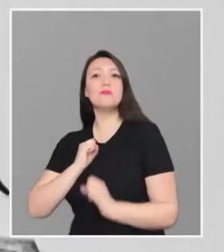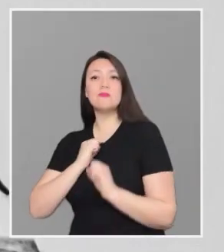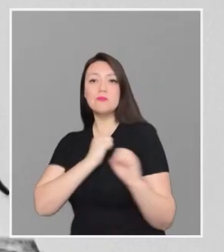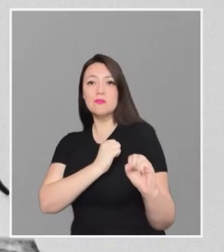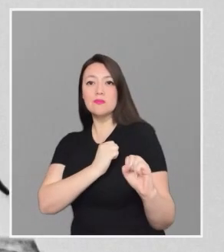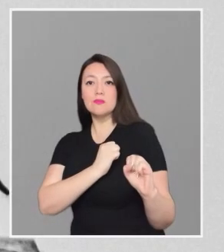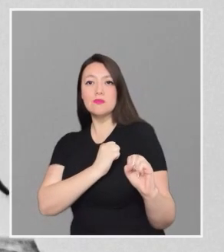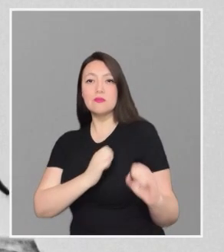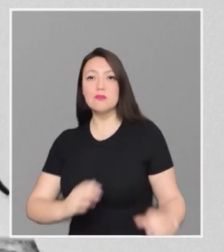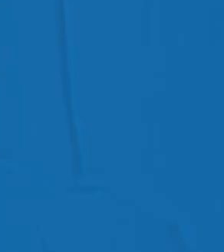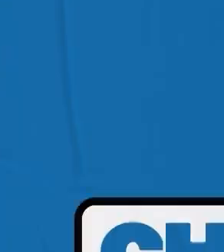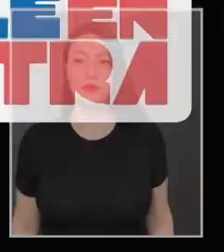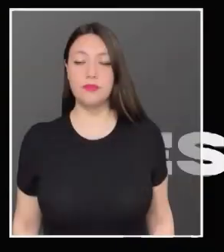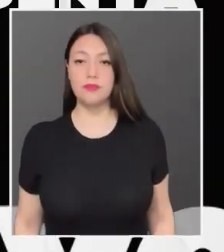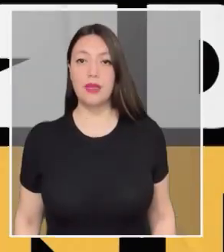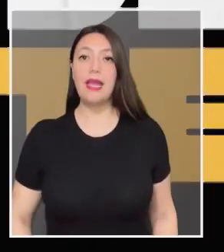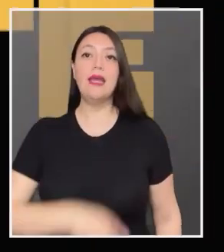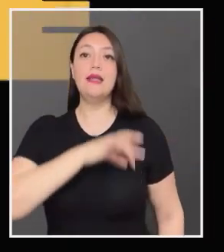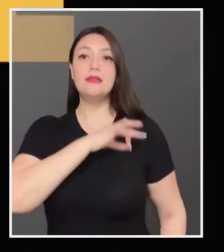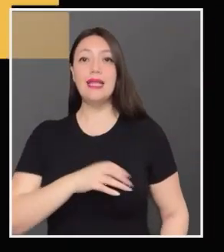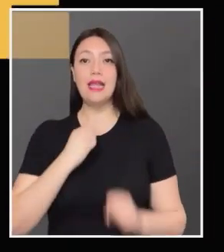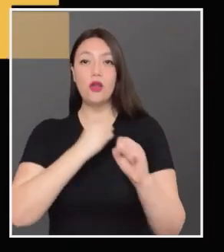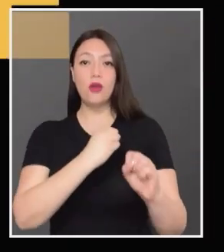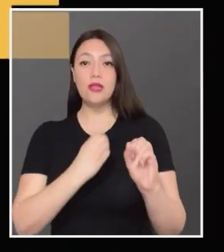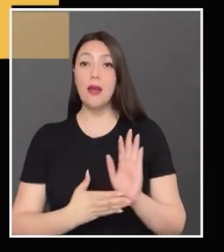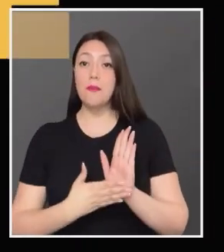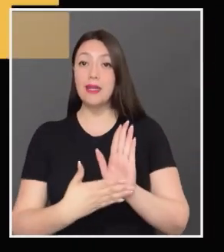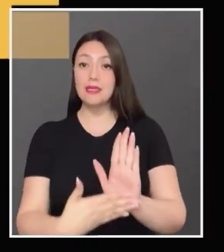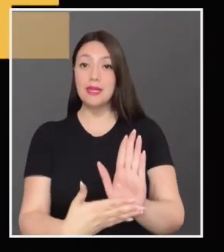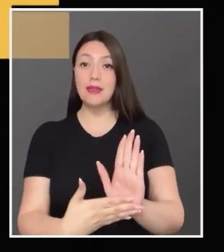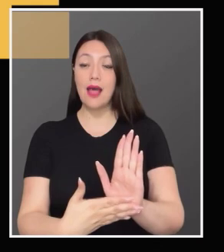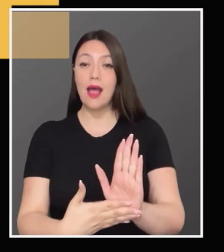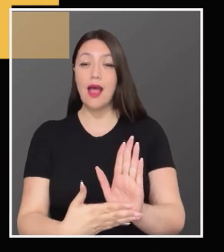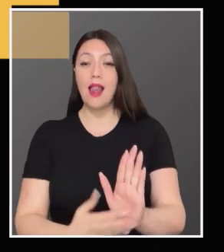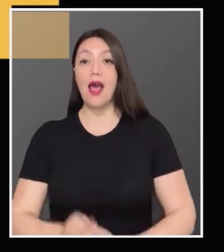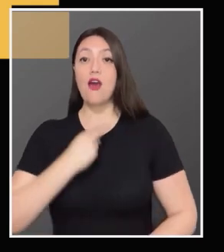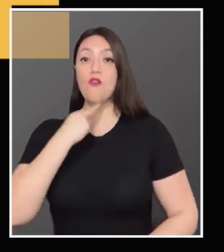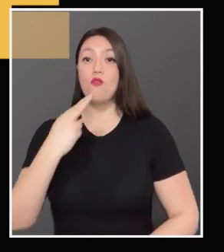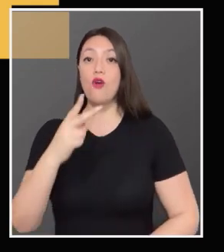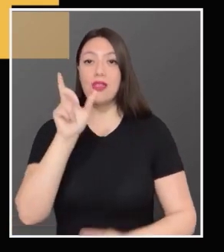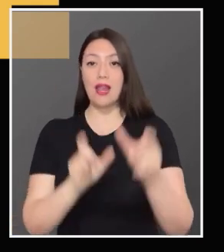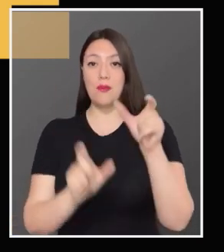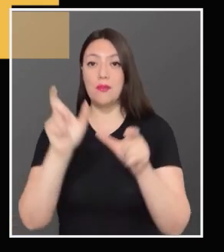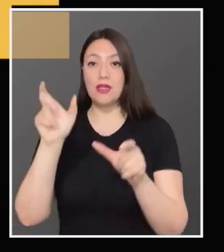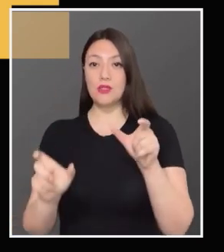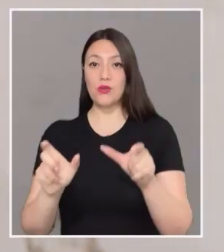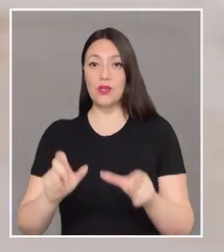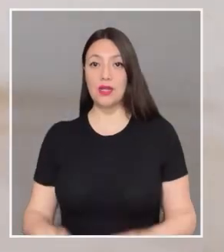Chile en Contra Chile en Contra presenta La Voz de la Gente